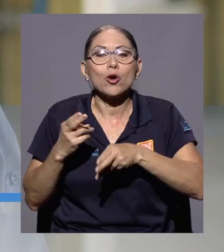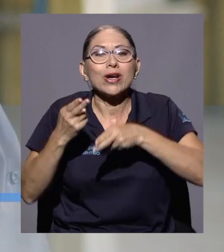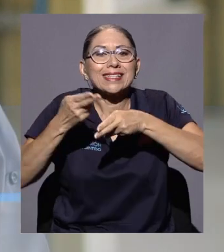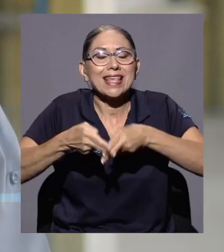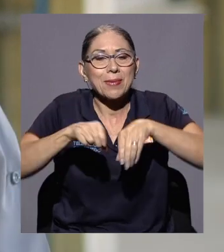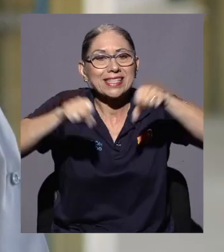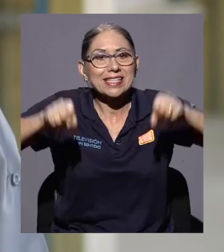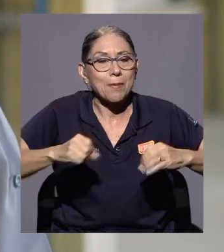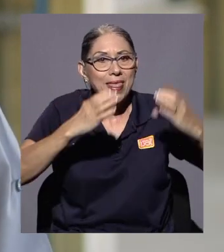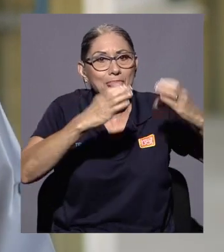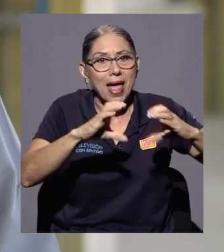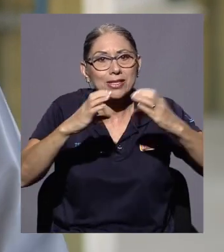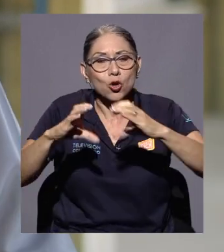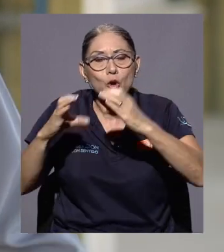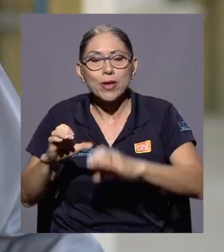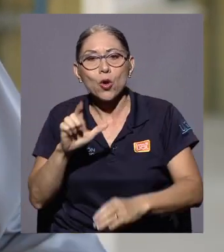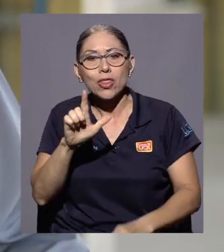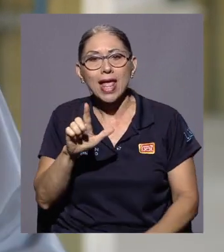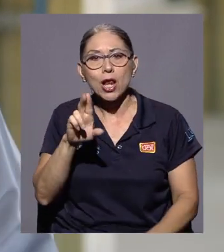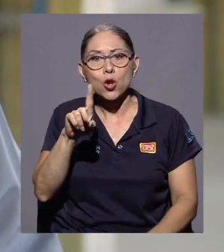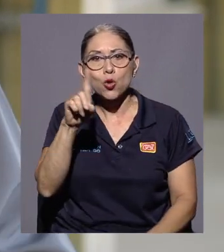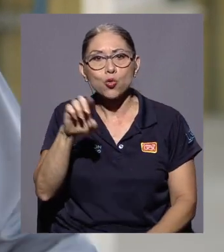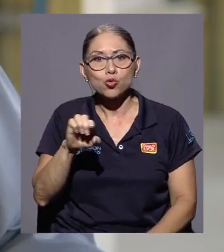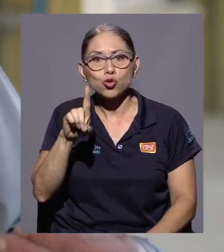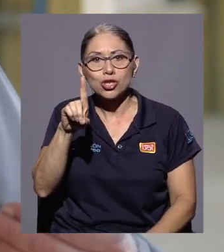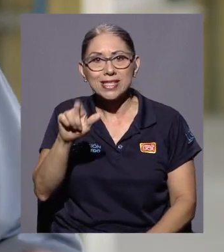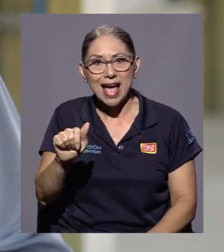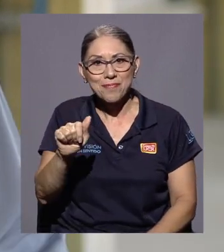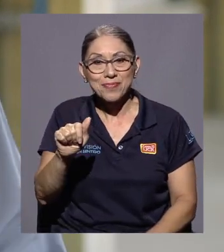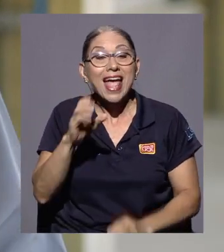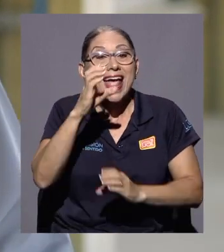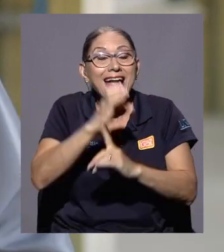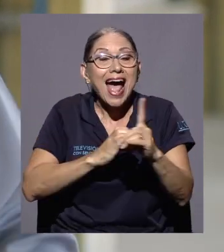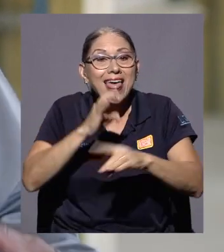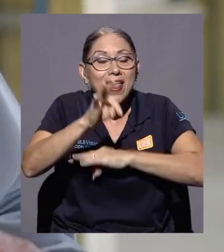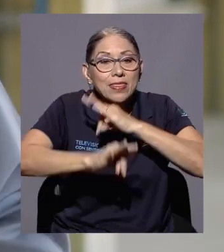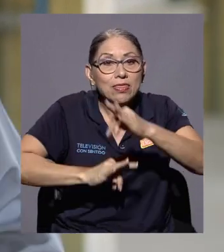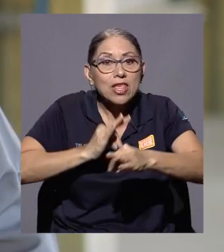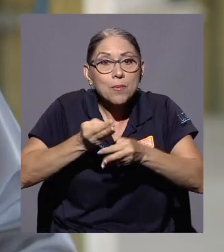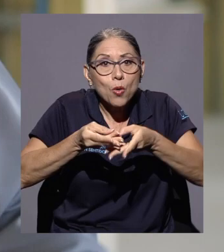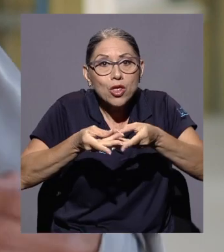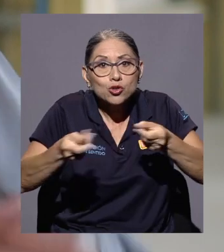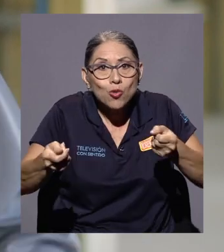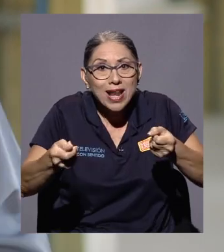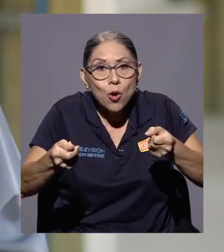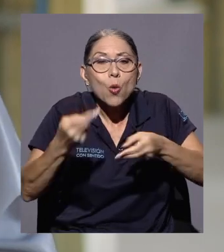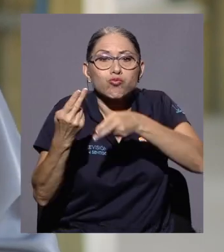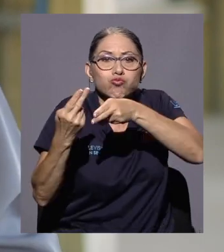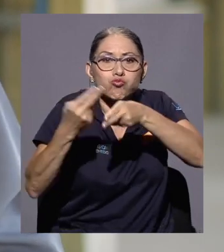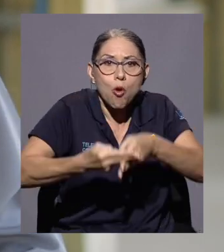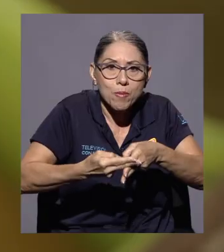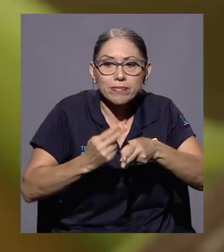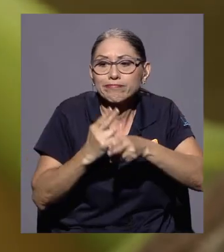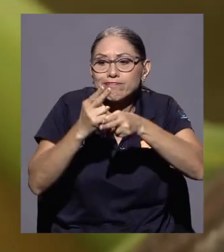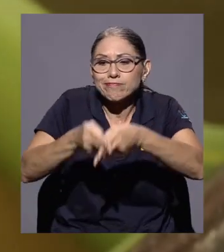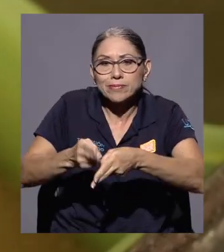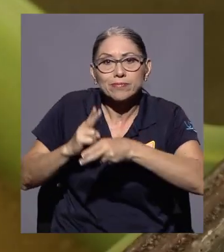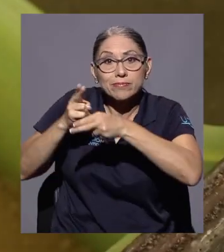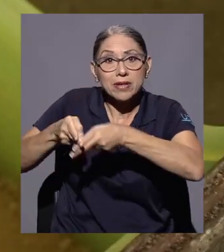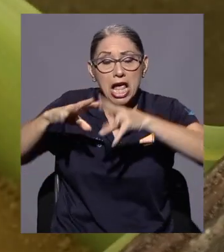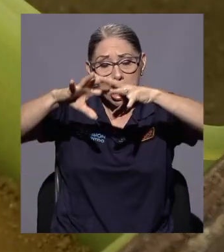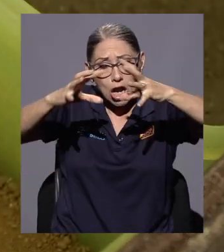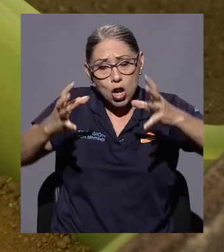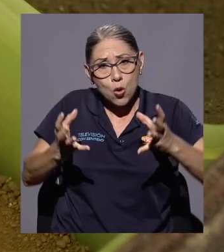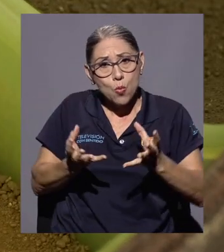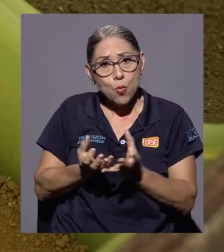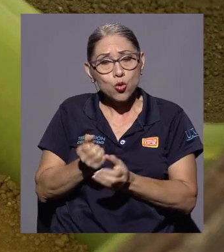taxonómico de Luzda. Cada tipo de suelo, cada clase de suelo recibe un nombre. Tenemos en el